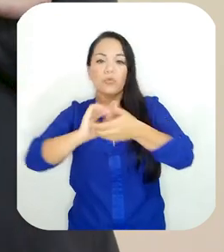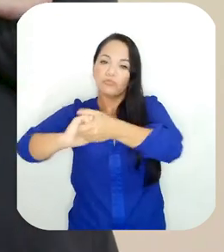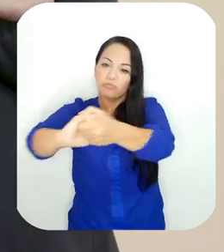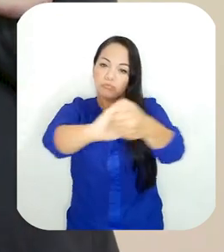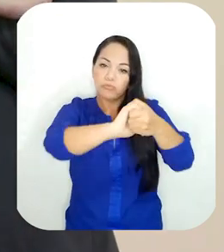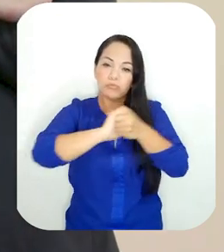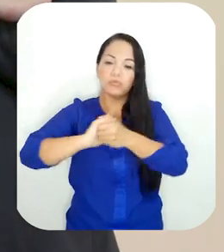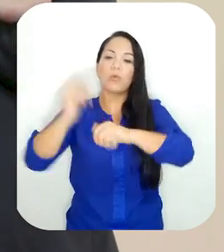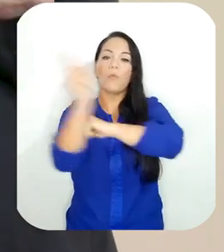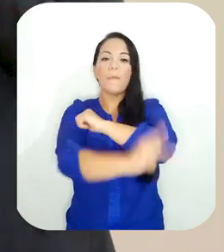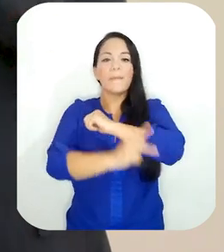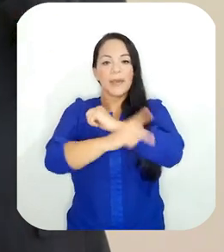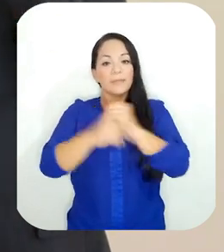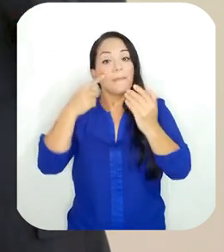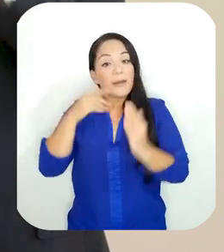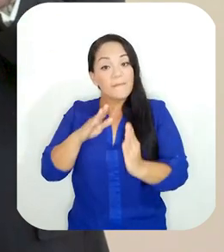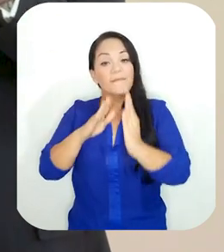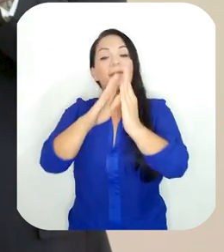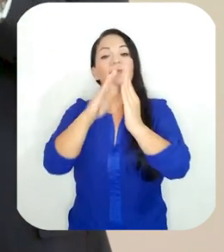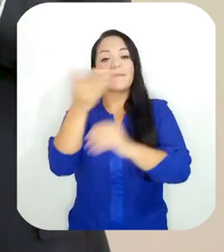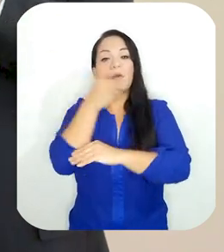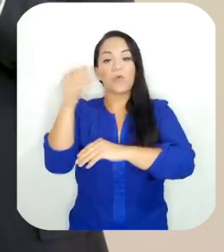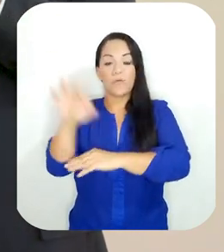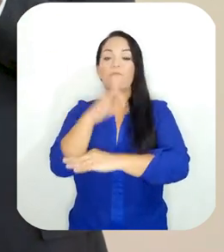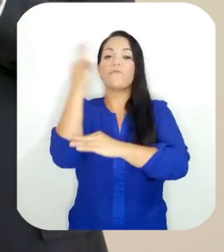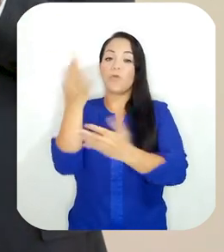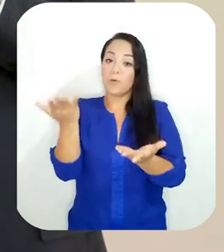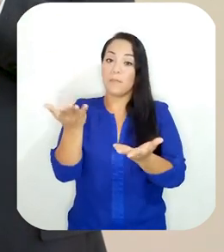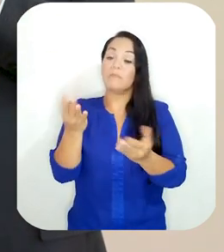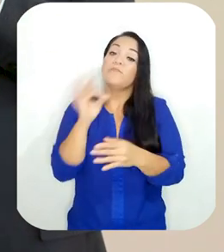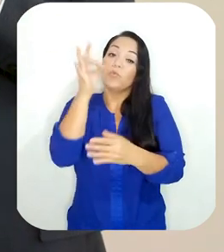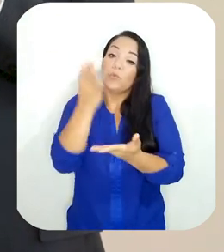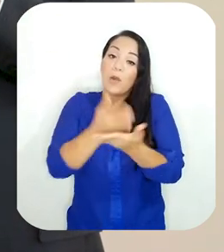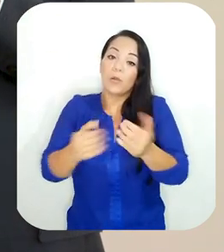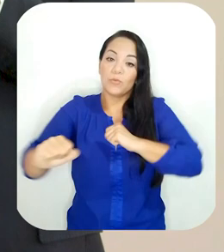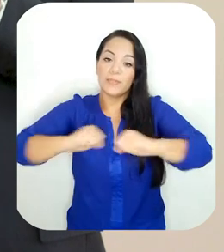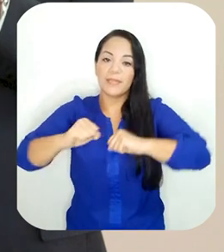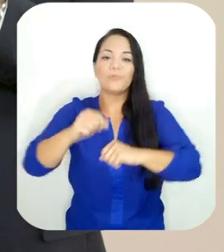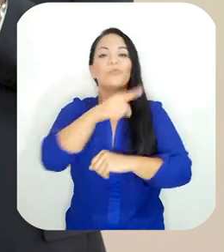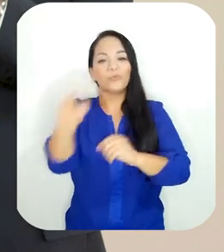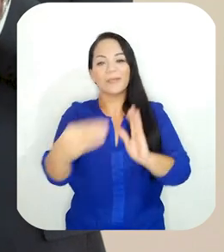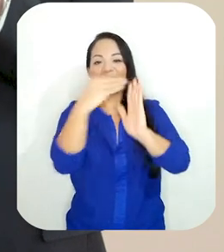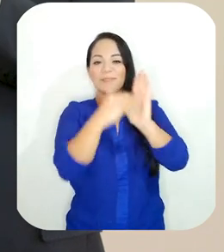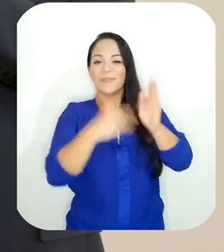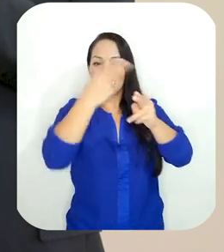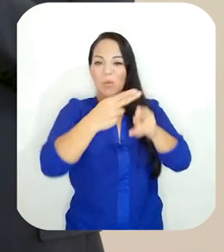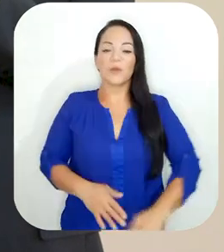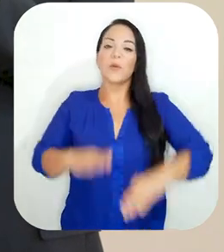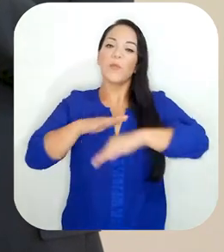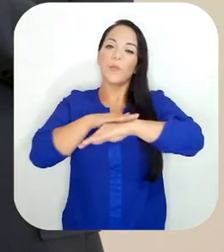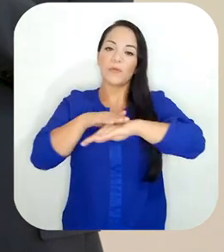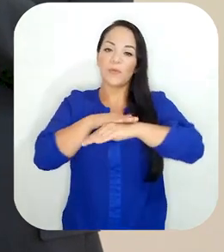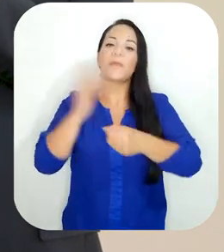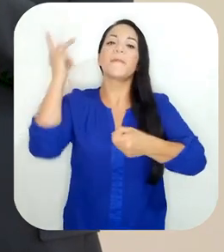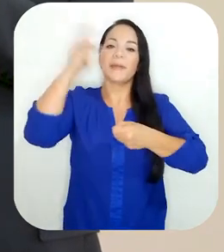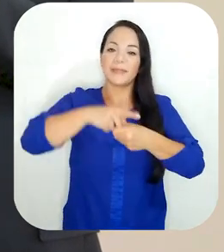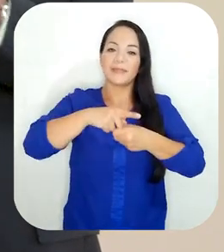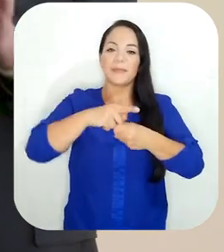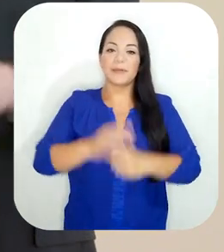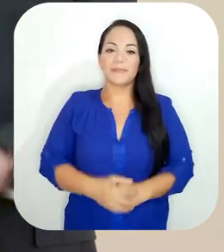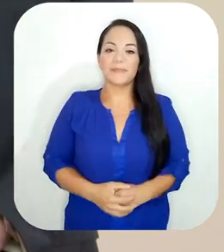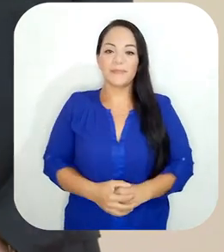unámonos como país para enfrentar de la mejor manera un sismo. Inscríbase y, por favor,